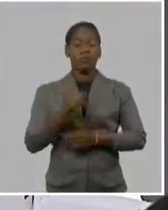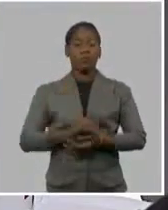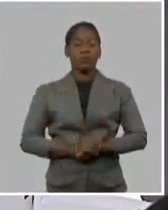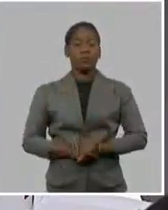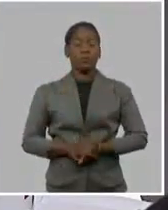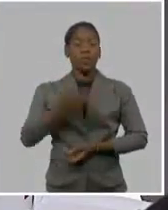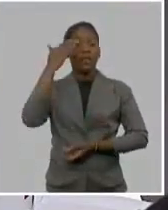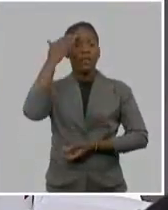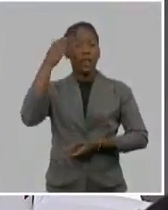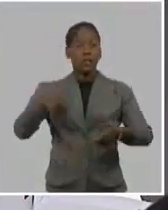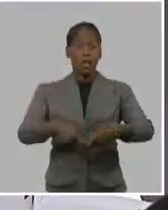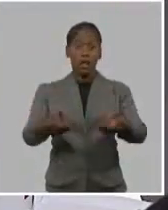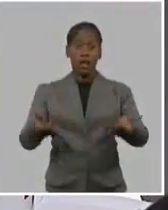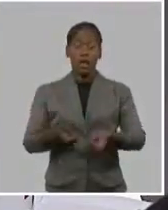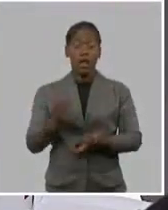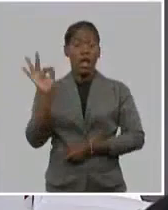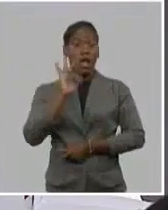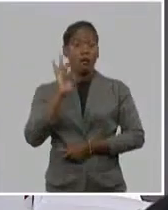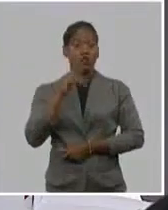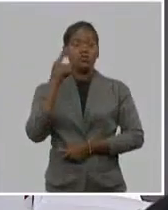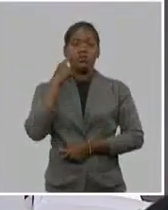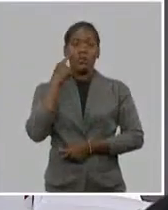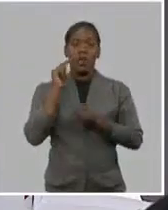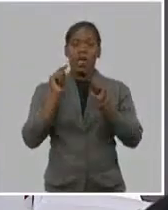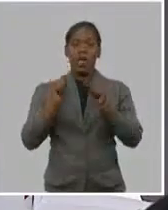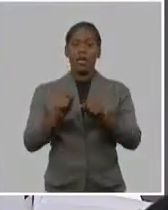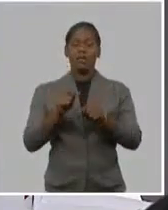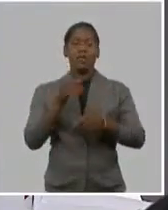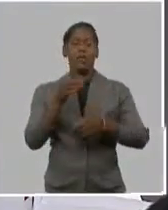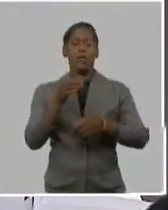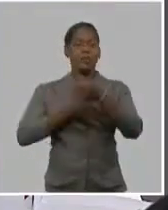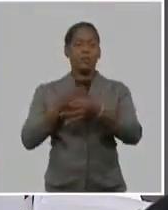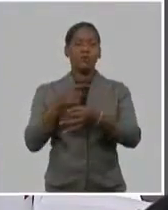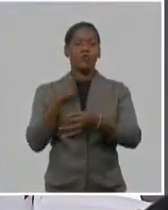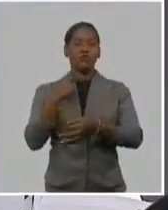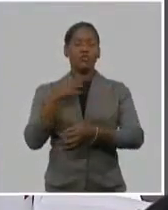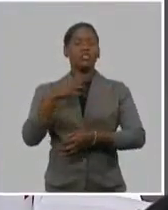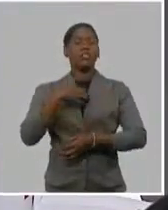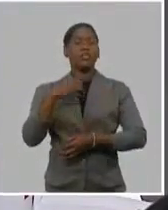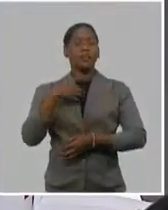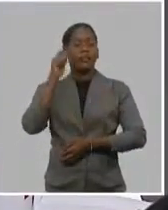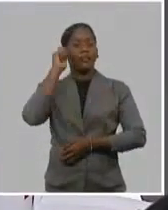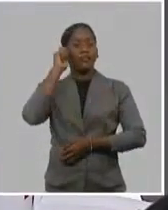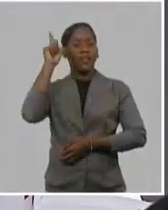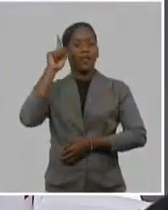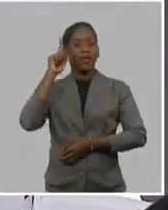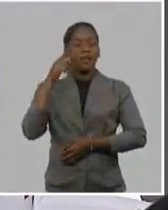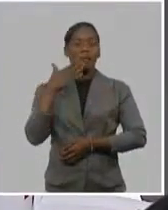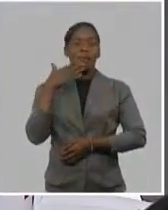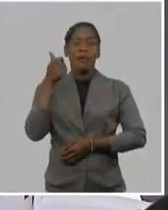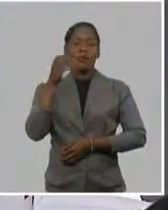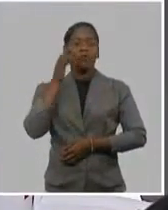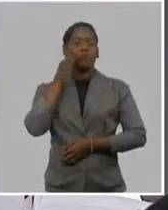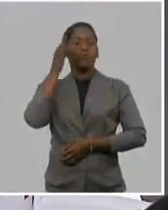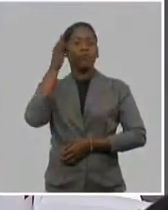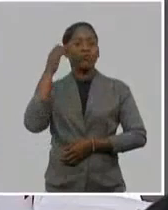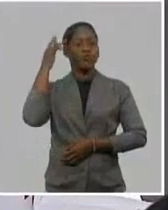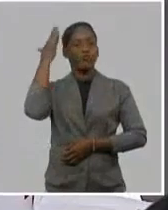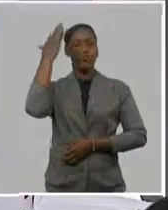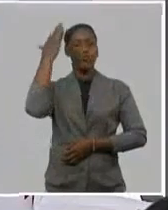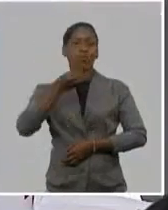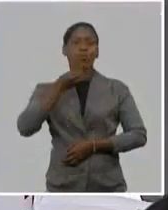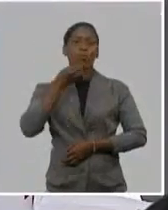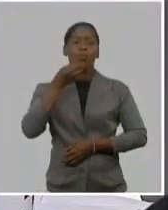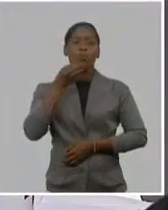repotenciado a todos. Ha repotenciado nuestras convicciones, nuestras esperanzas, en la capacidad de nuestro